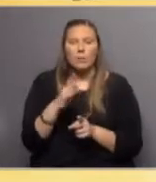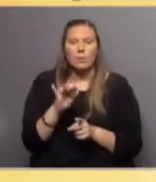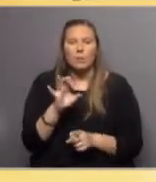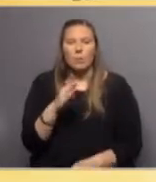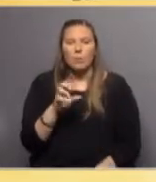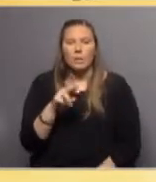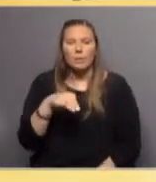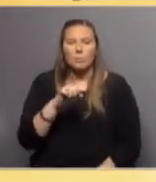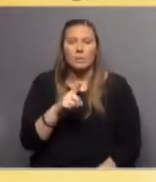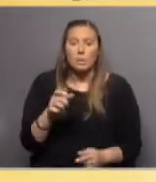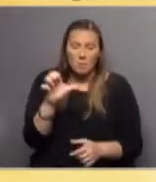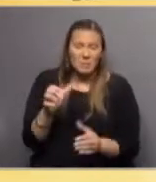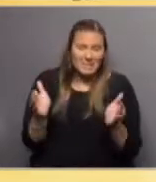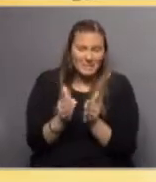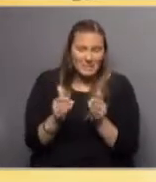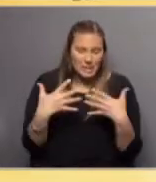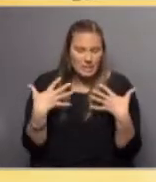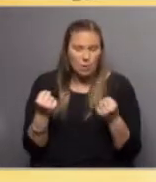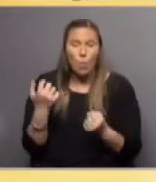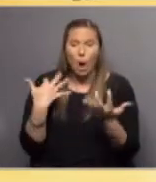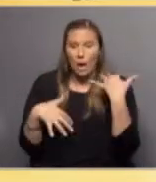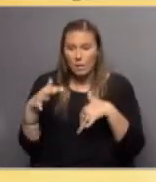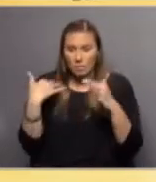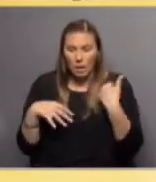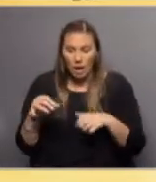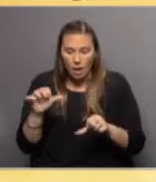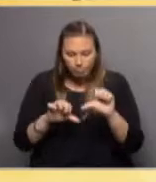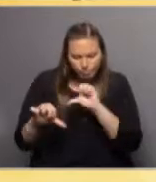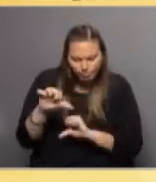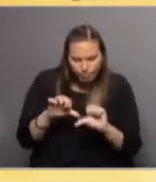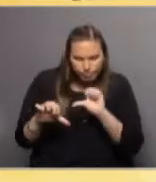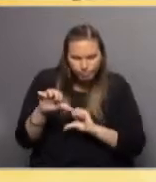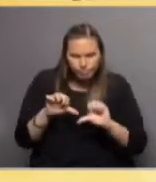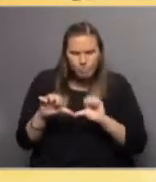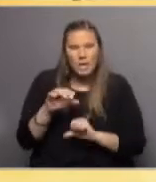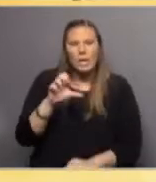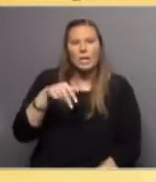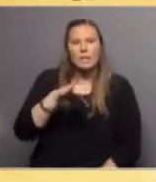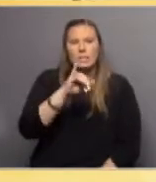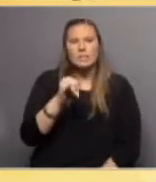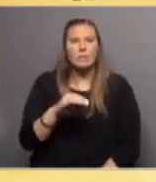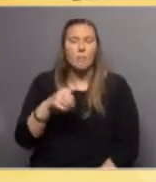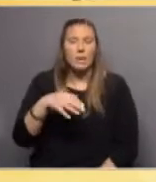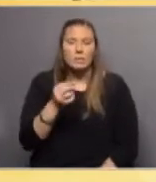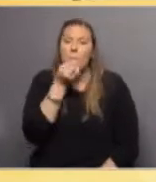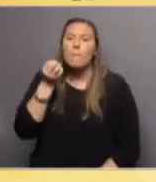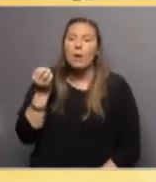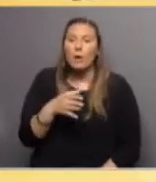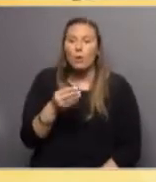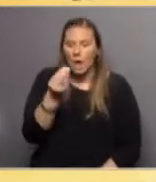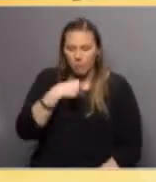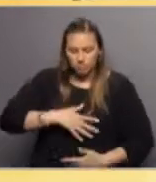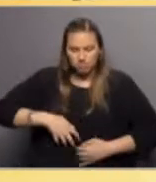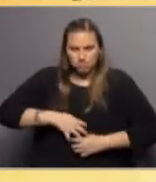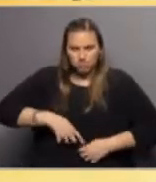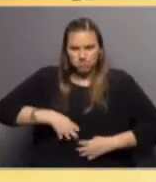pequeña que se dedica a la salud animal y a la fabricación de productos de enzimas que mejoran la digestión